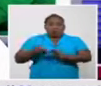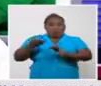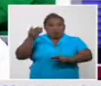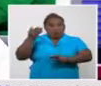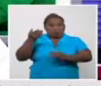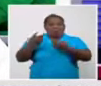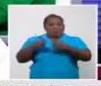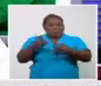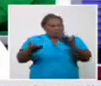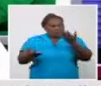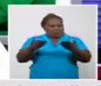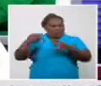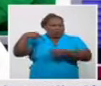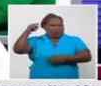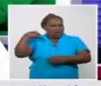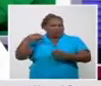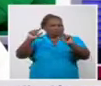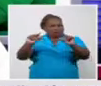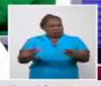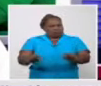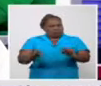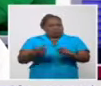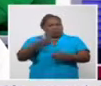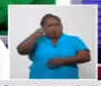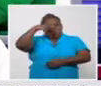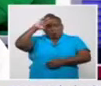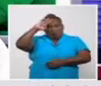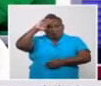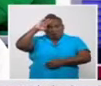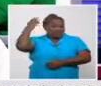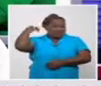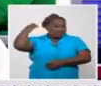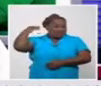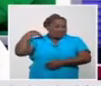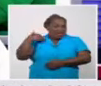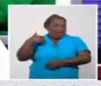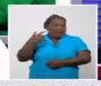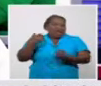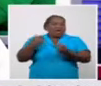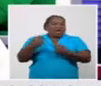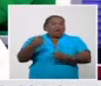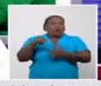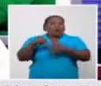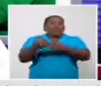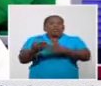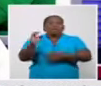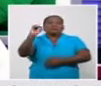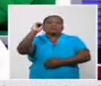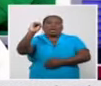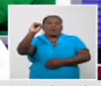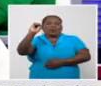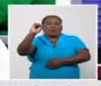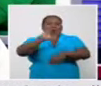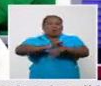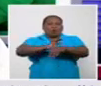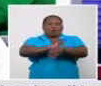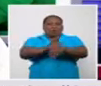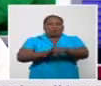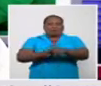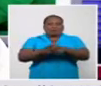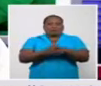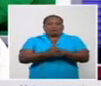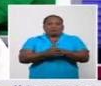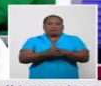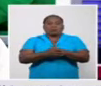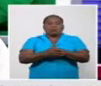Cuba, que llegamos a tener días en cero, nunca se olvida eso, pues es un número elevado, pero sin